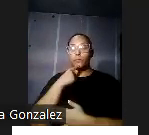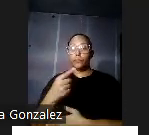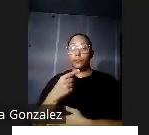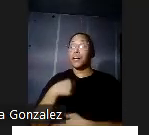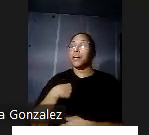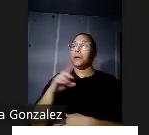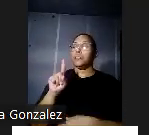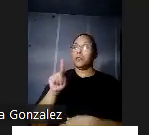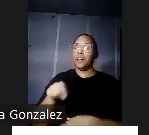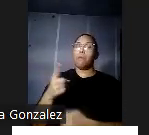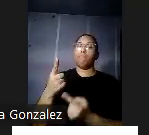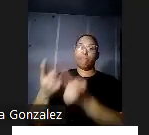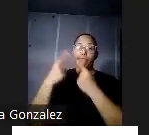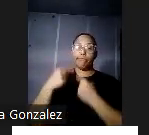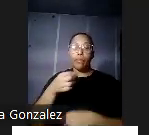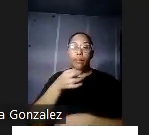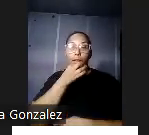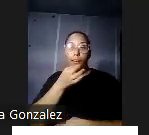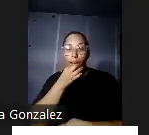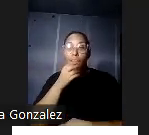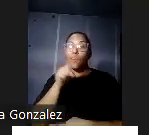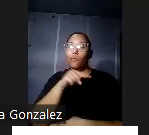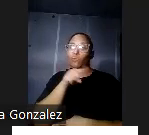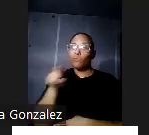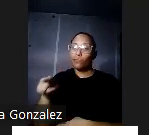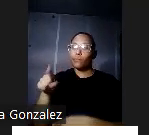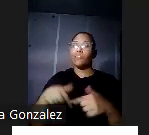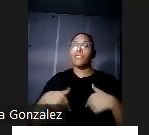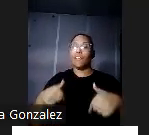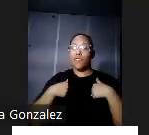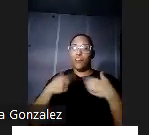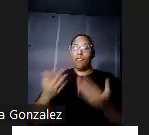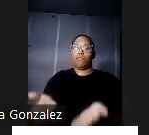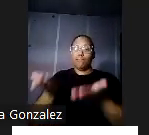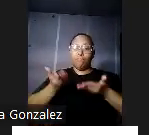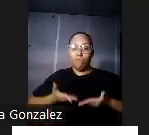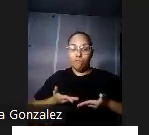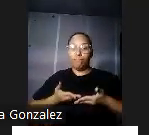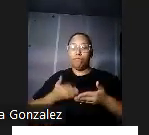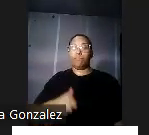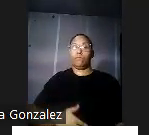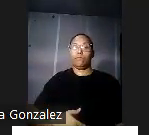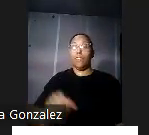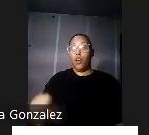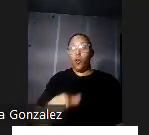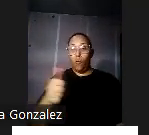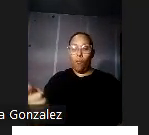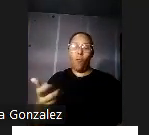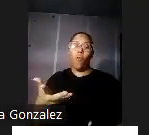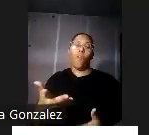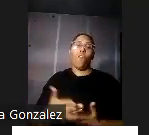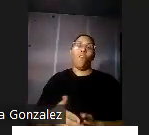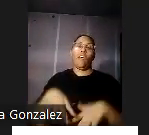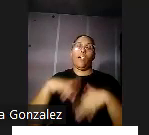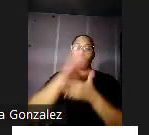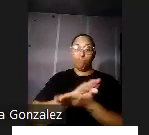que vengan pronto para que ustedes le den vida como se le ha dado a los otros que han curado a los